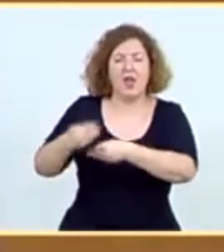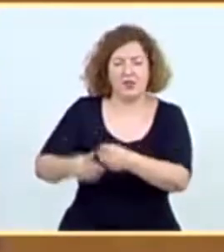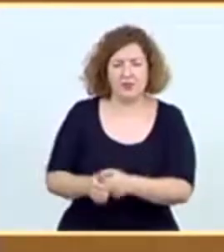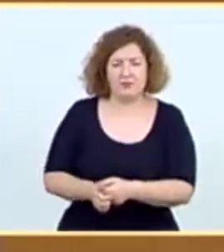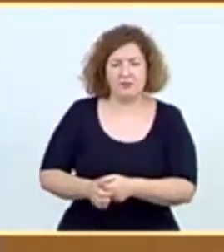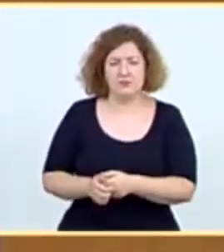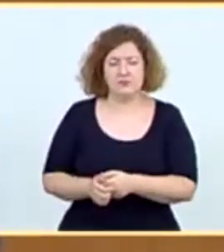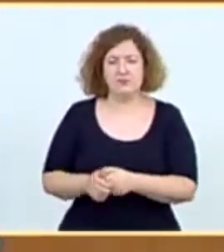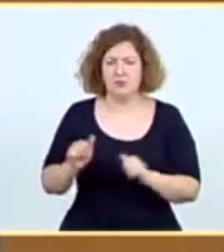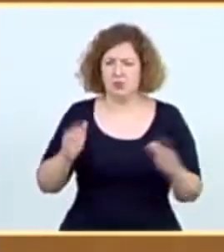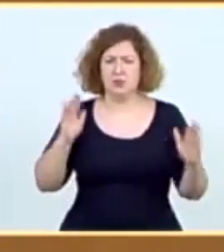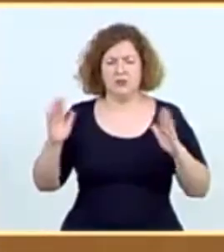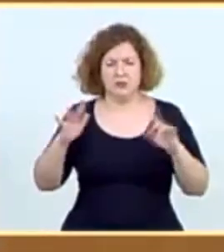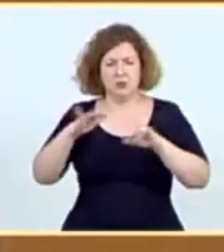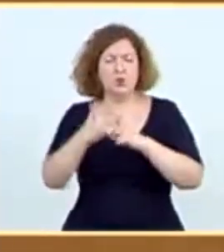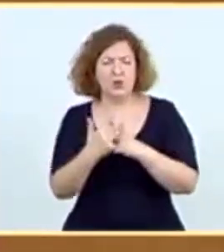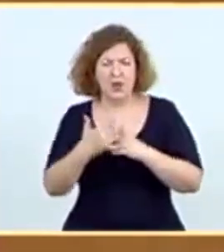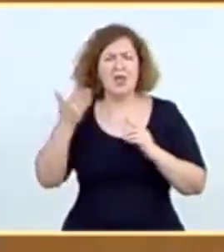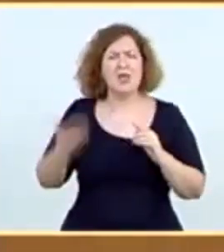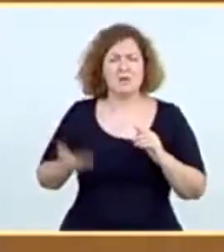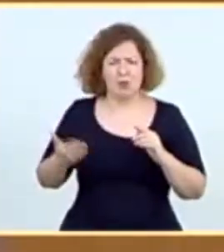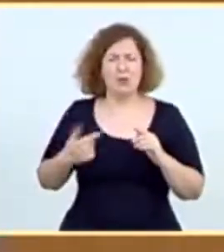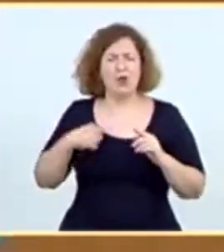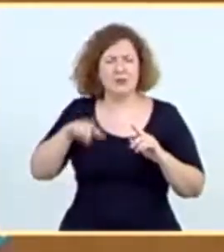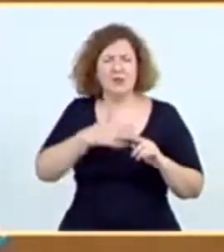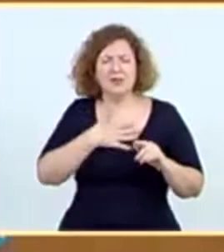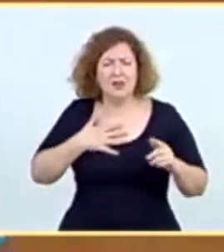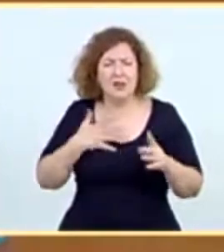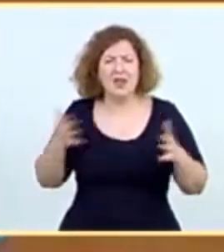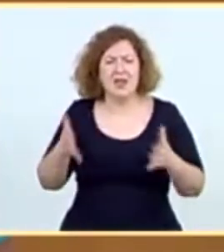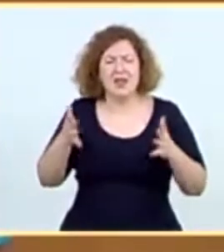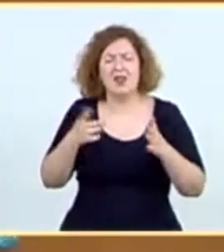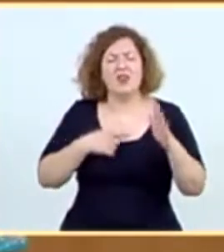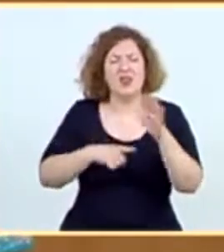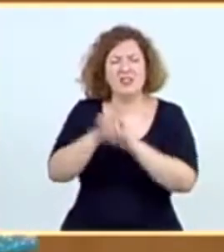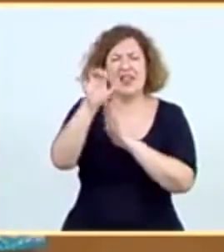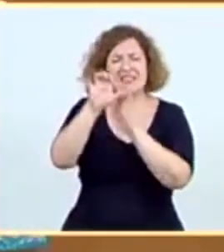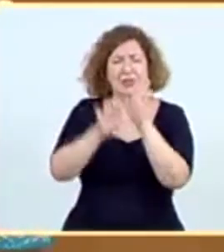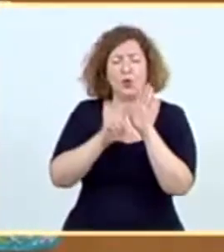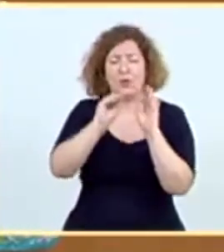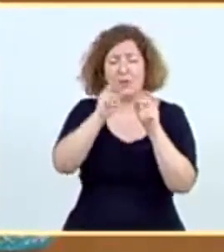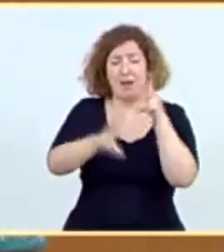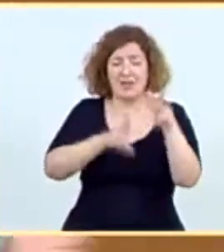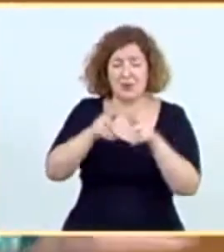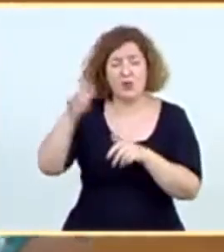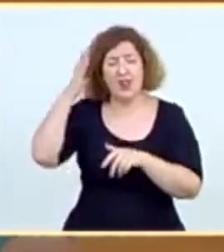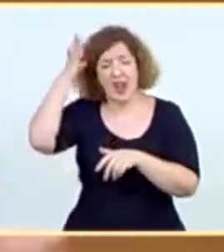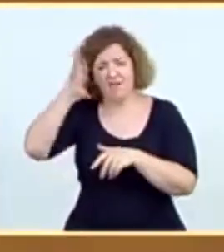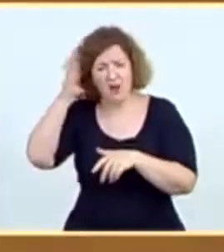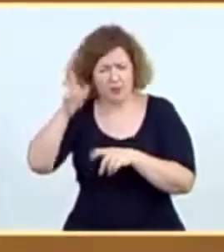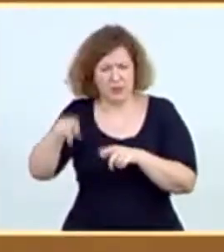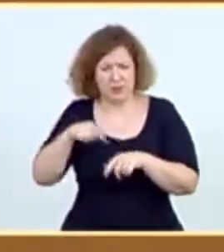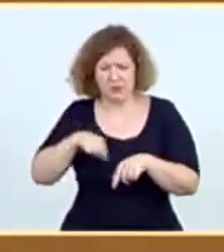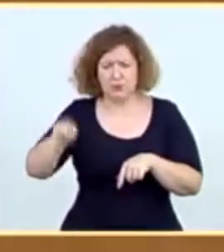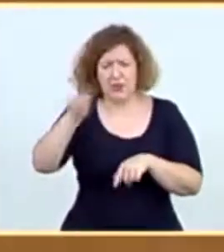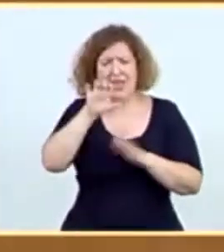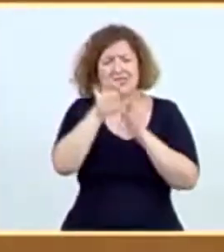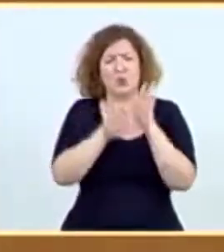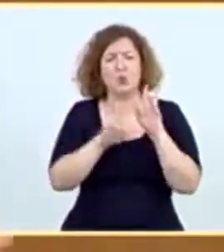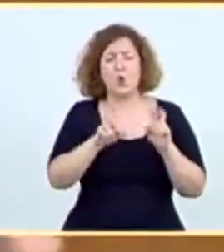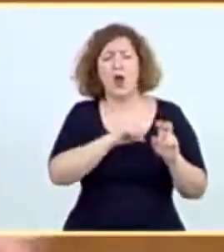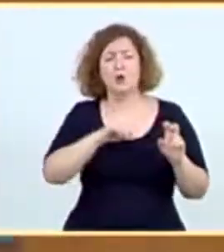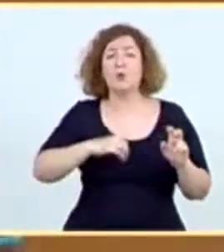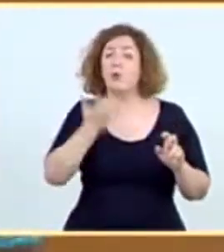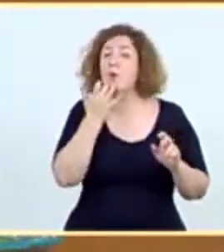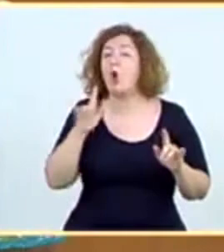creo que ciertamente importante. De impulso al desarrollo estatutario del País Vasco, de Navarra, pero también otros nuevos estatutos de autonomía,